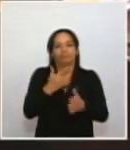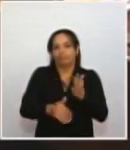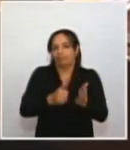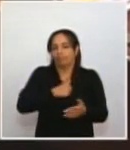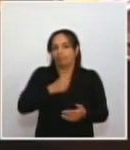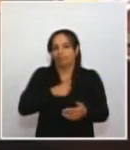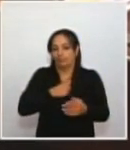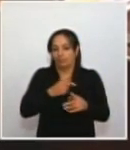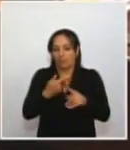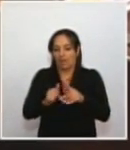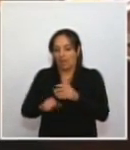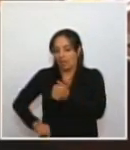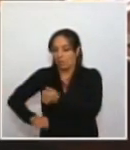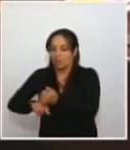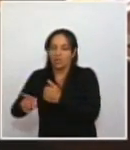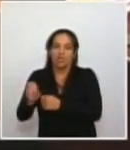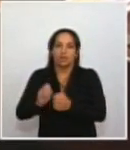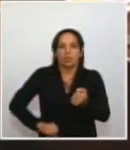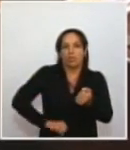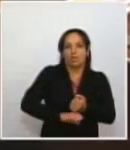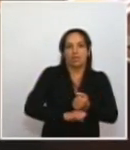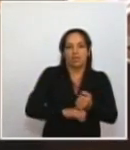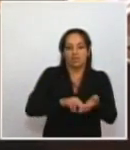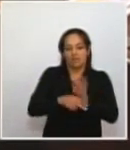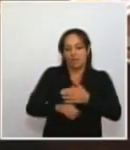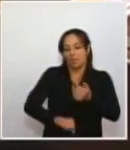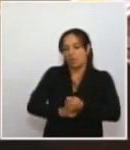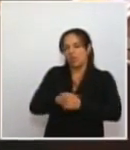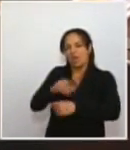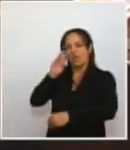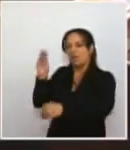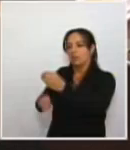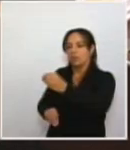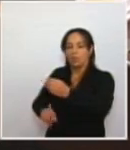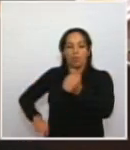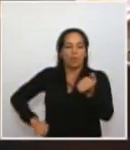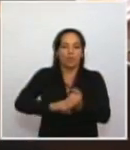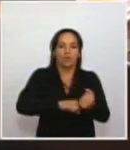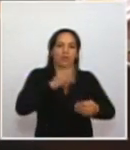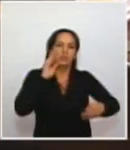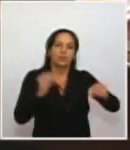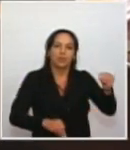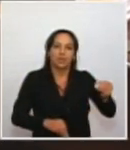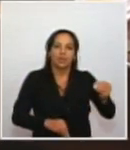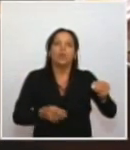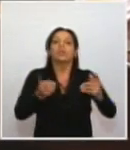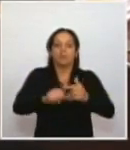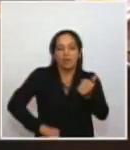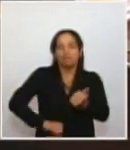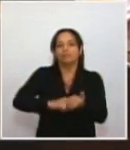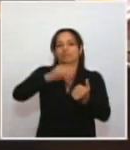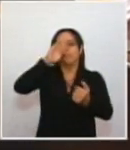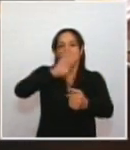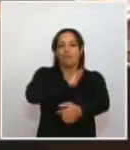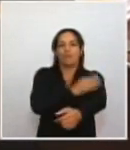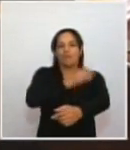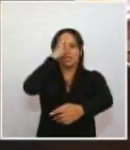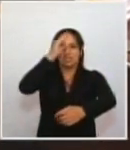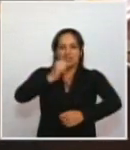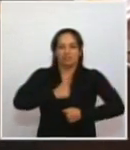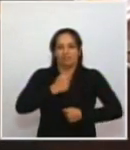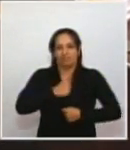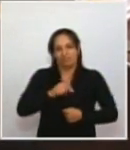partido en favor de las Fuerzas Armadas de Colombia. A nadie